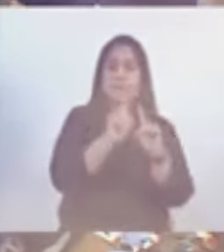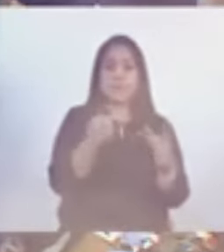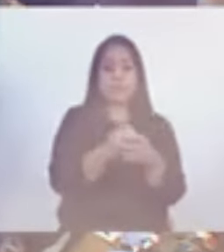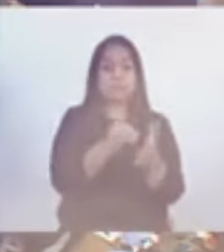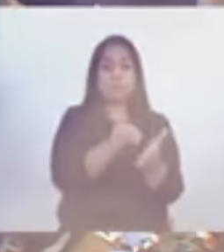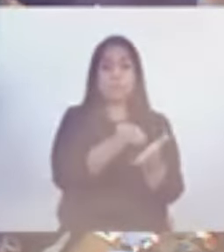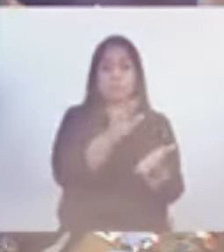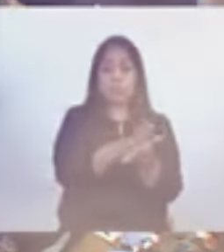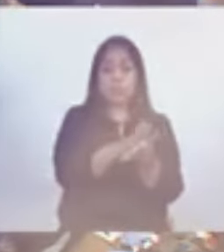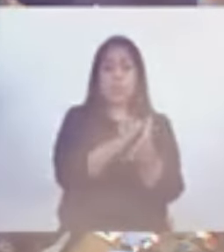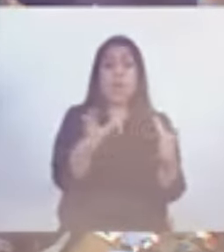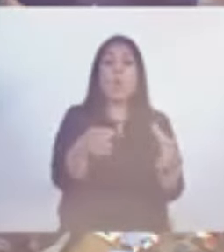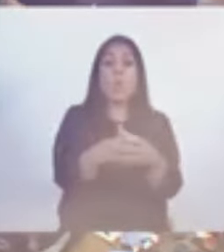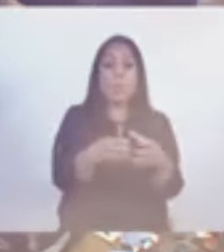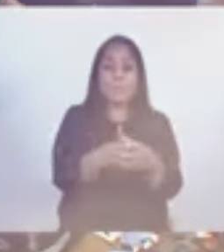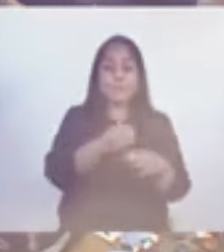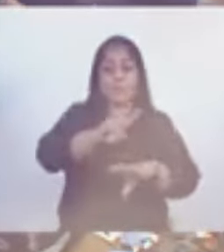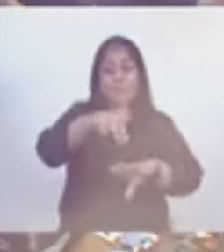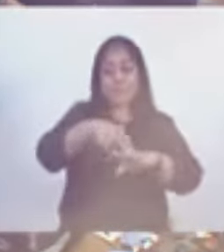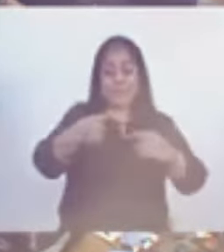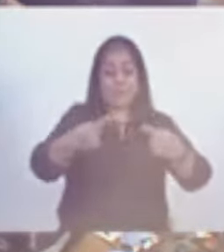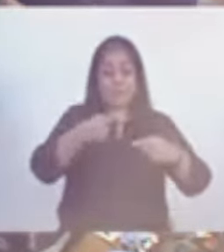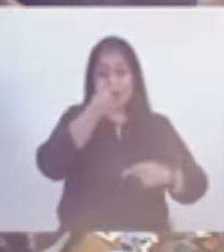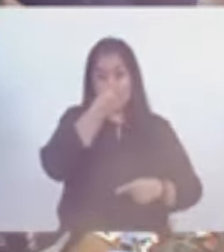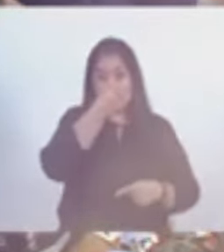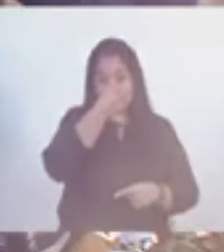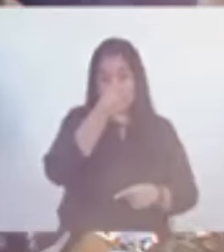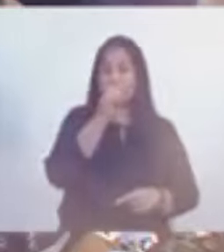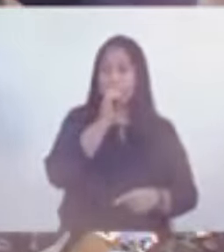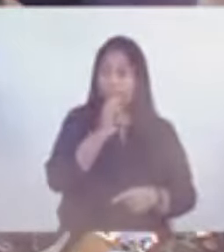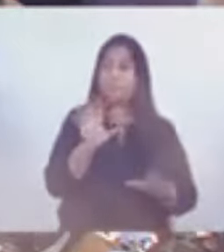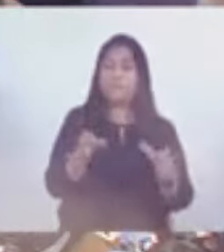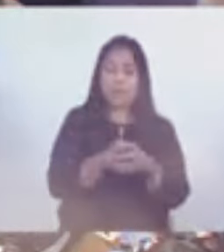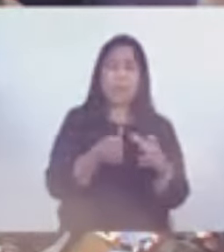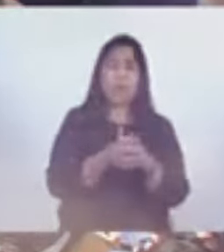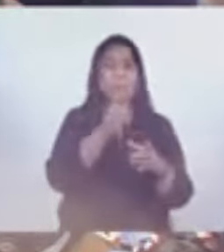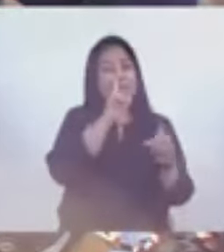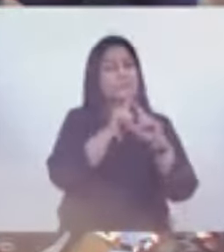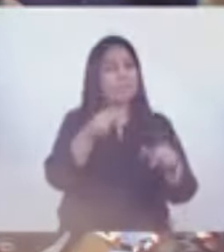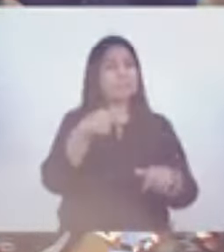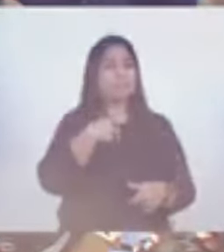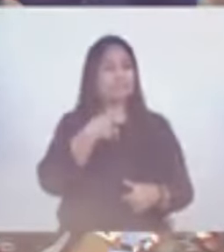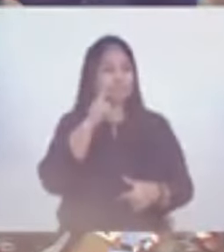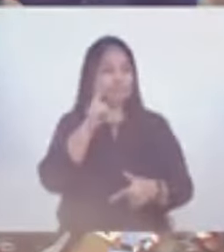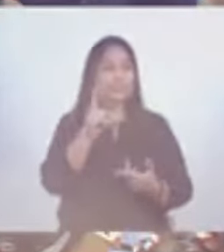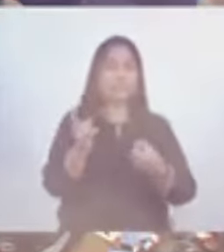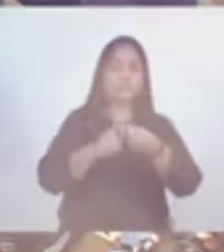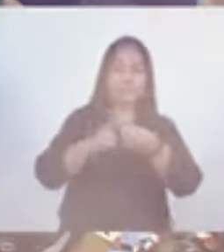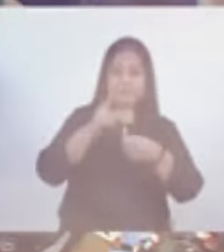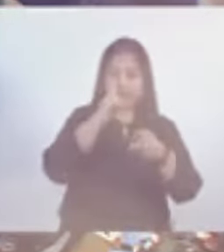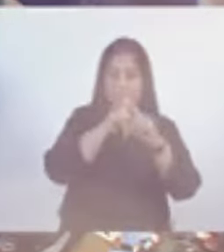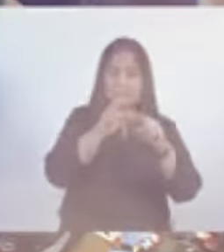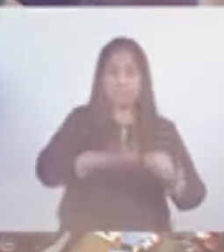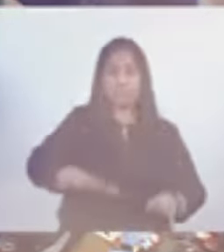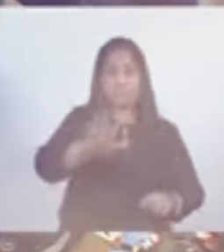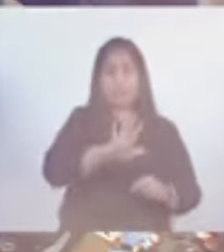Nacional contra la Corrupción. Es una comisión en donde se concentra, por un lado, un